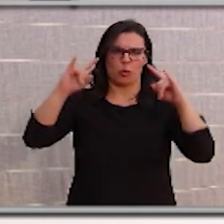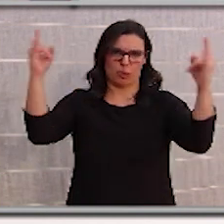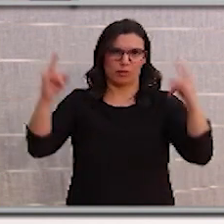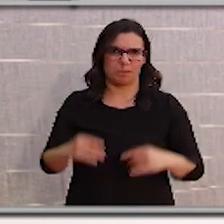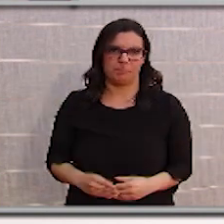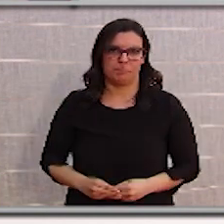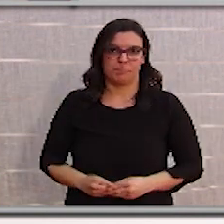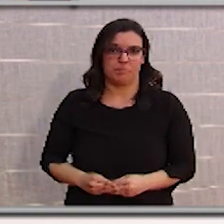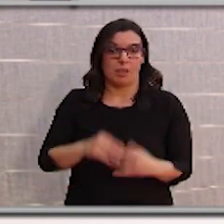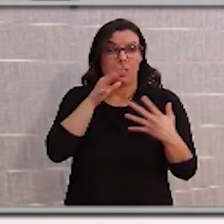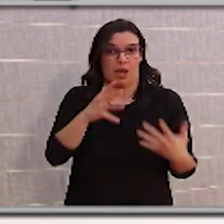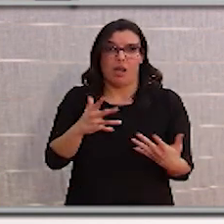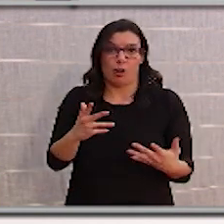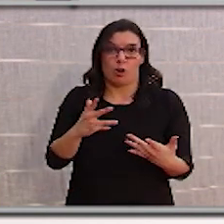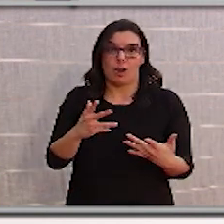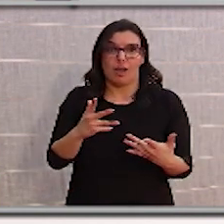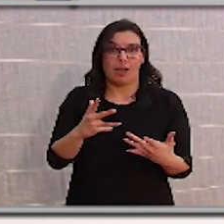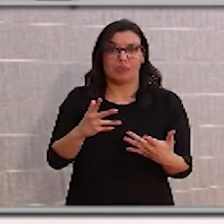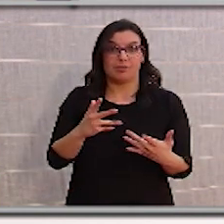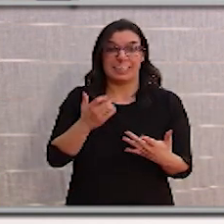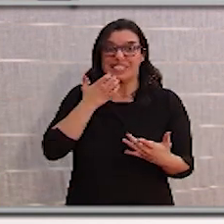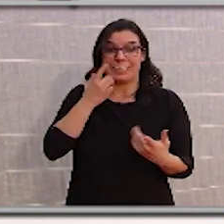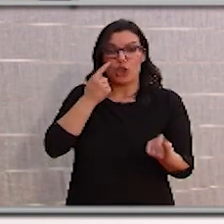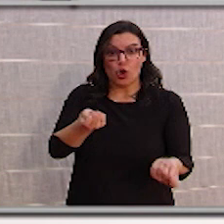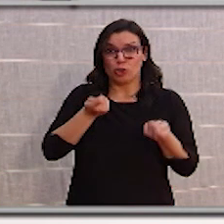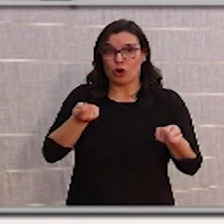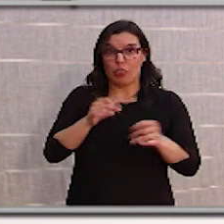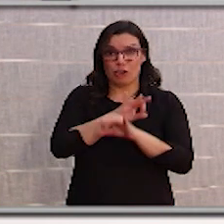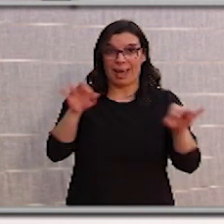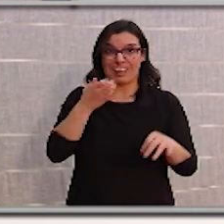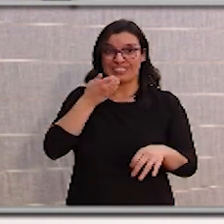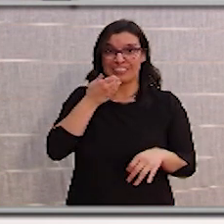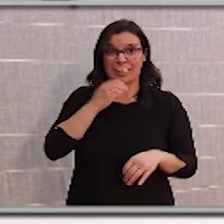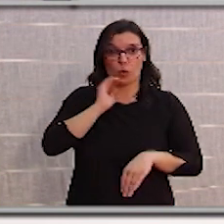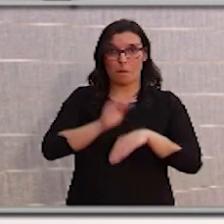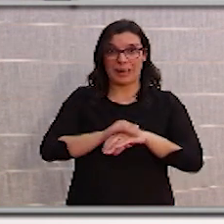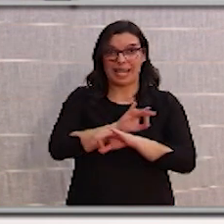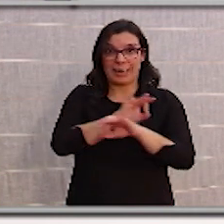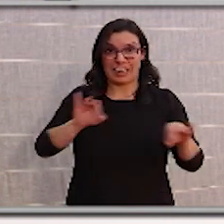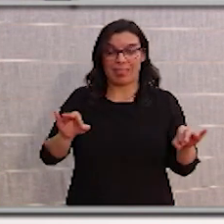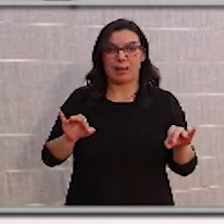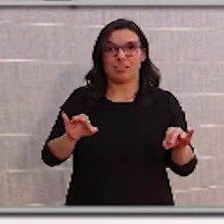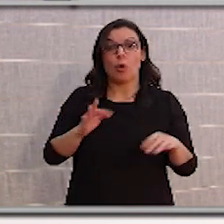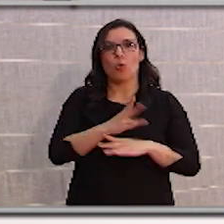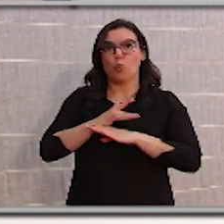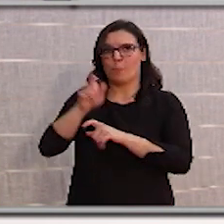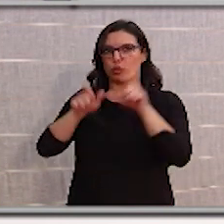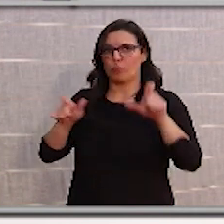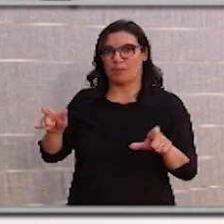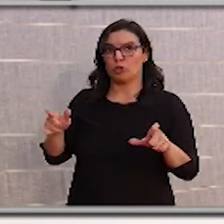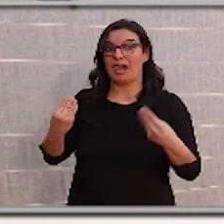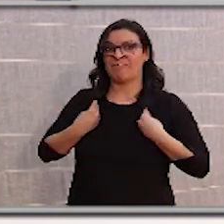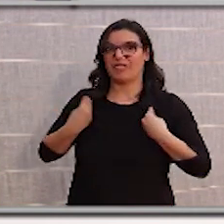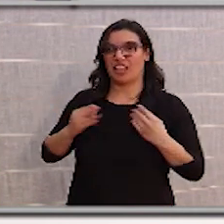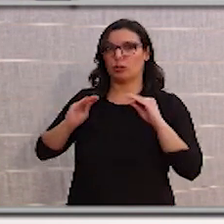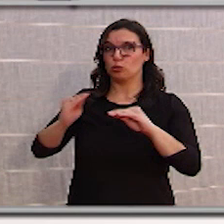Nos estamos jugando el colapso y la vida de algunas personas que podrían no fallecer si mantenemos